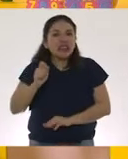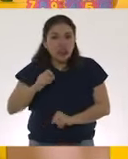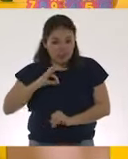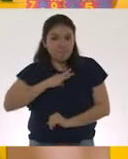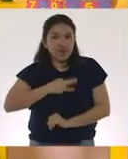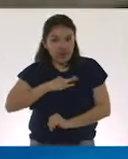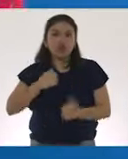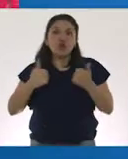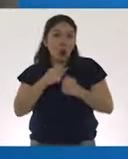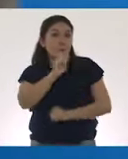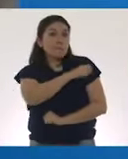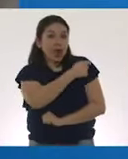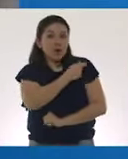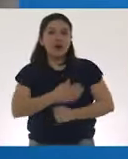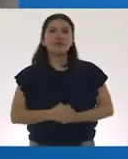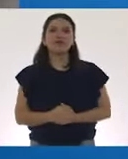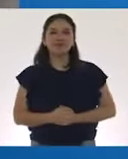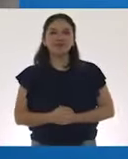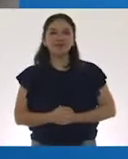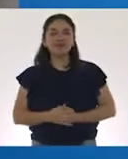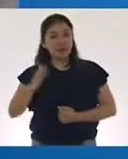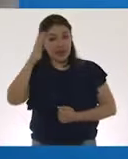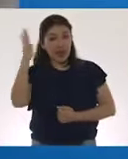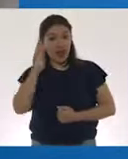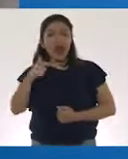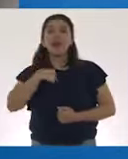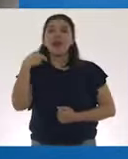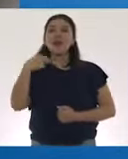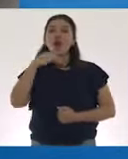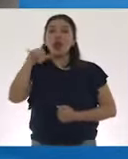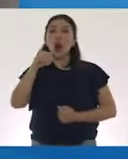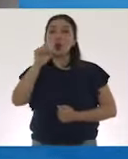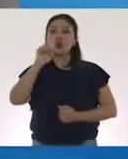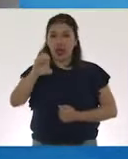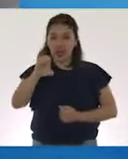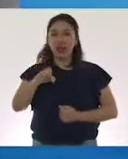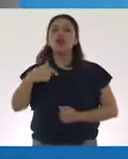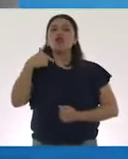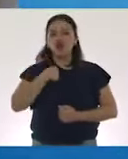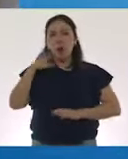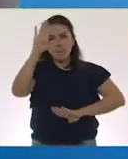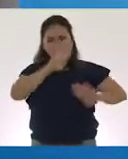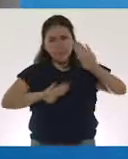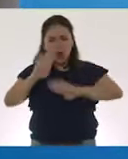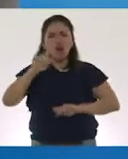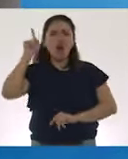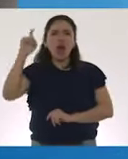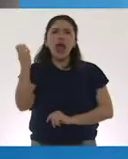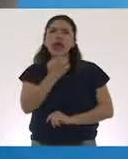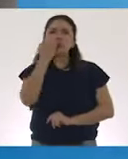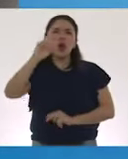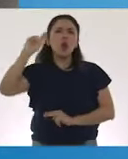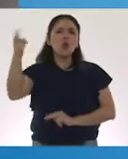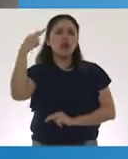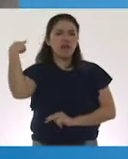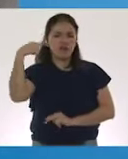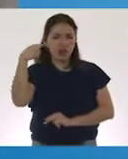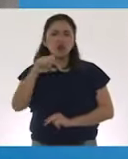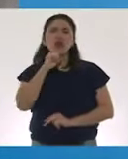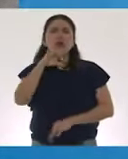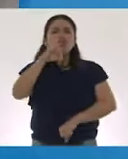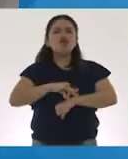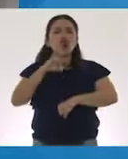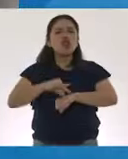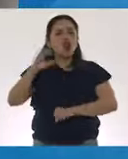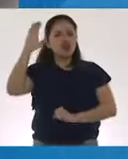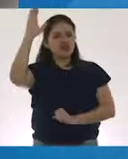y a la vacuna. Hola, mi nombre es José Campillo, soy biólogo por parte de la Universidad Veracruzana y doctor en ciencias por parte